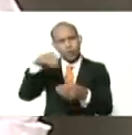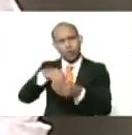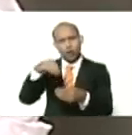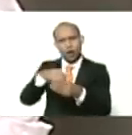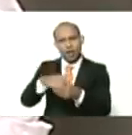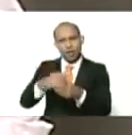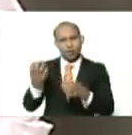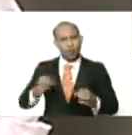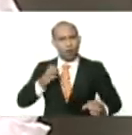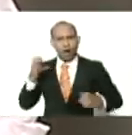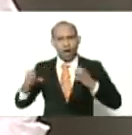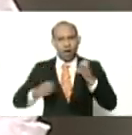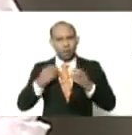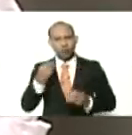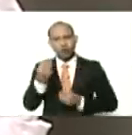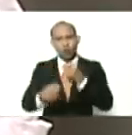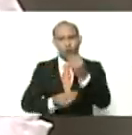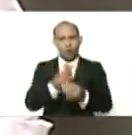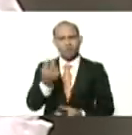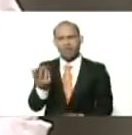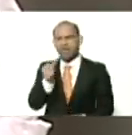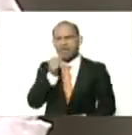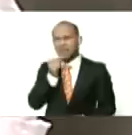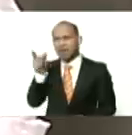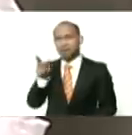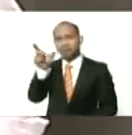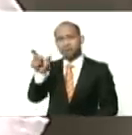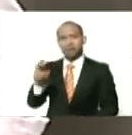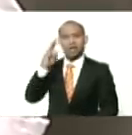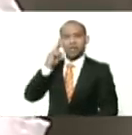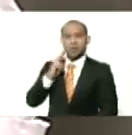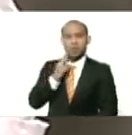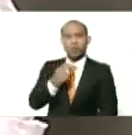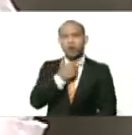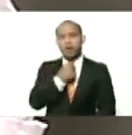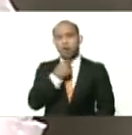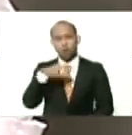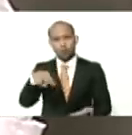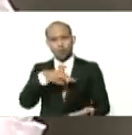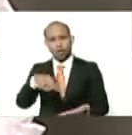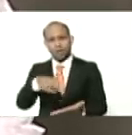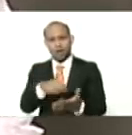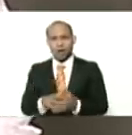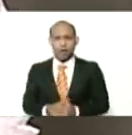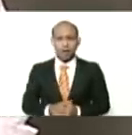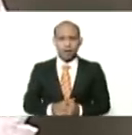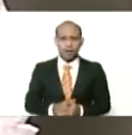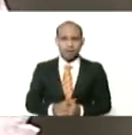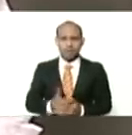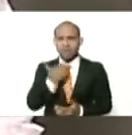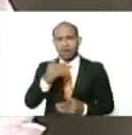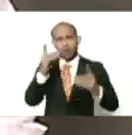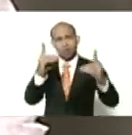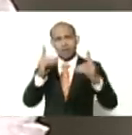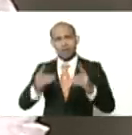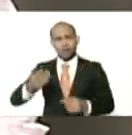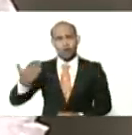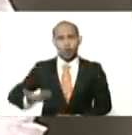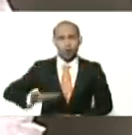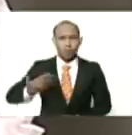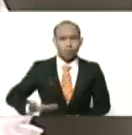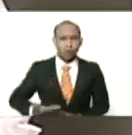me animó, a hacer, Simón Bolívar, que, que le encantaba bailar, que vi que, cada vez que tomaba decisiones, importantes,